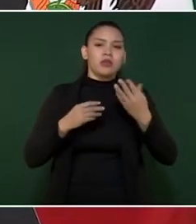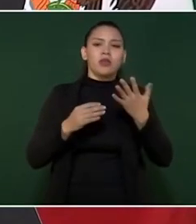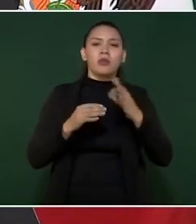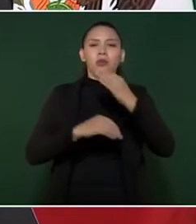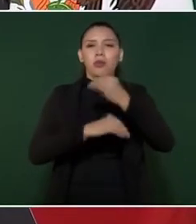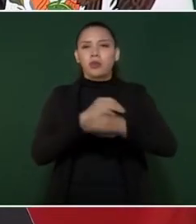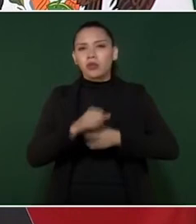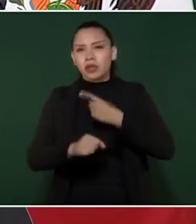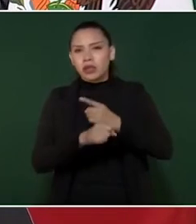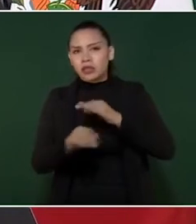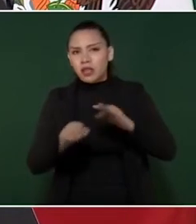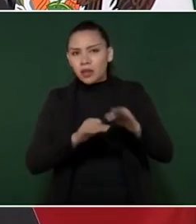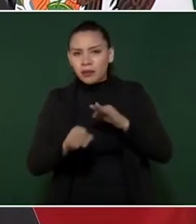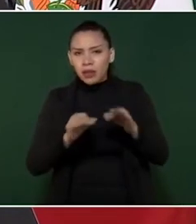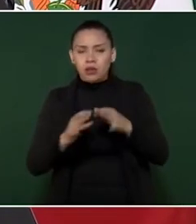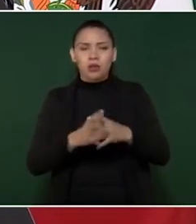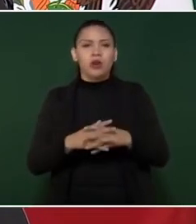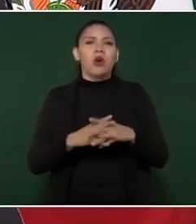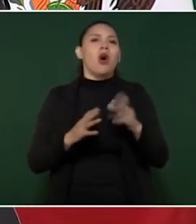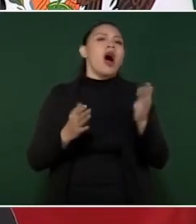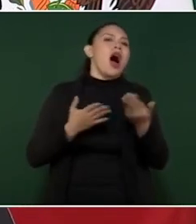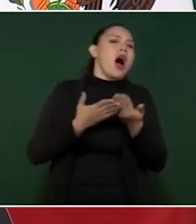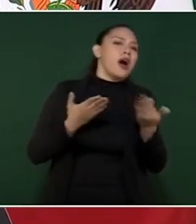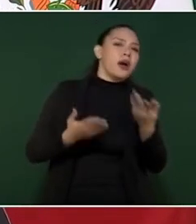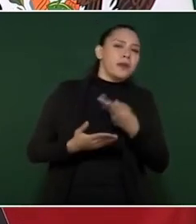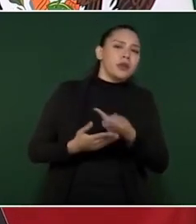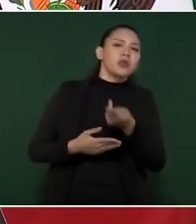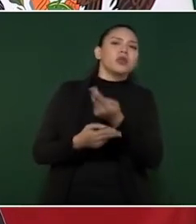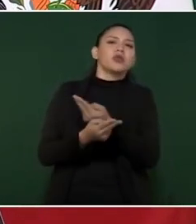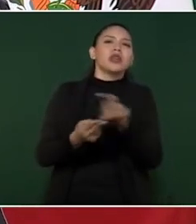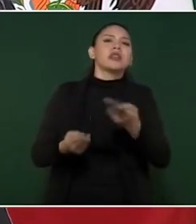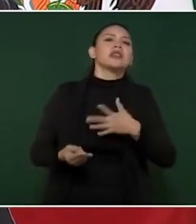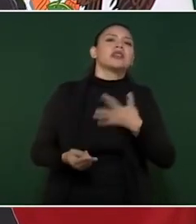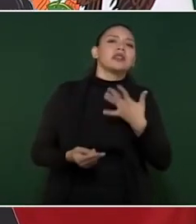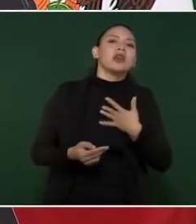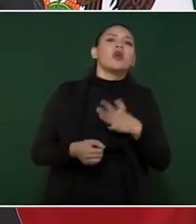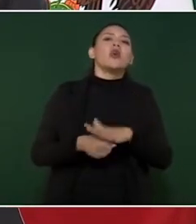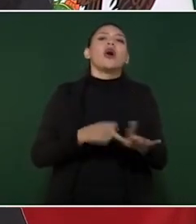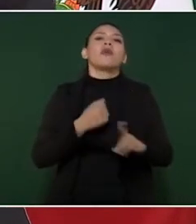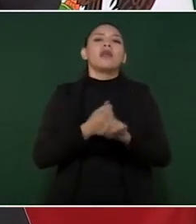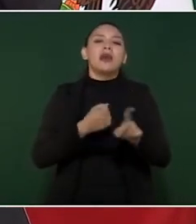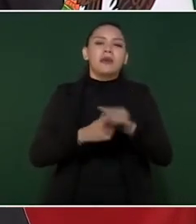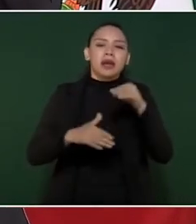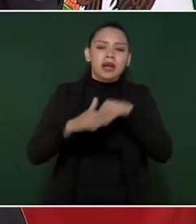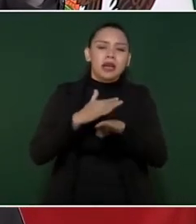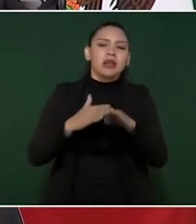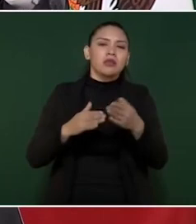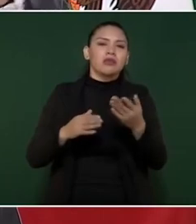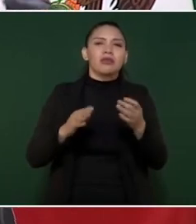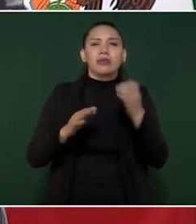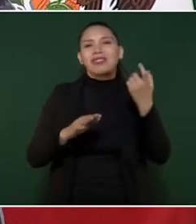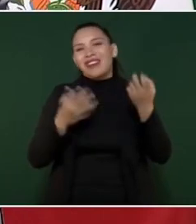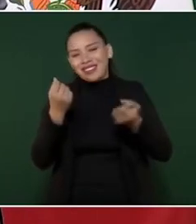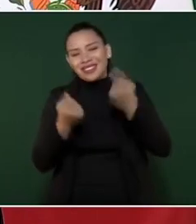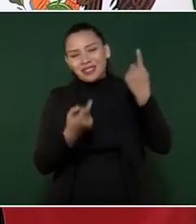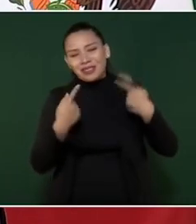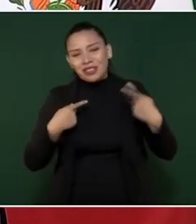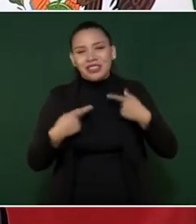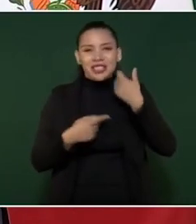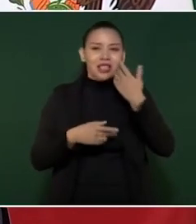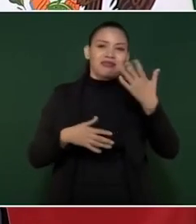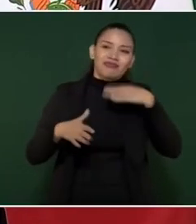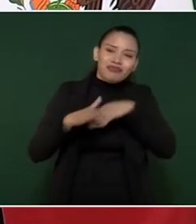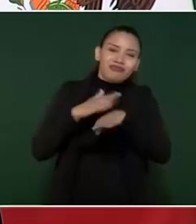más allá de la naturaleza laboral, es decir, cuando alguien está buscando llegar a Estados Unidos por razones humanitarias,